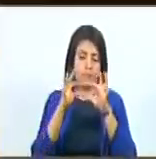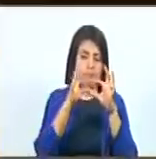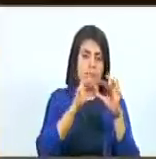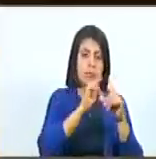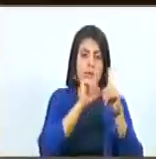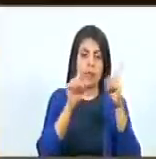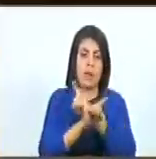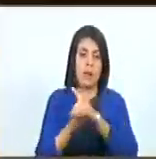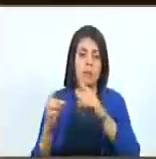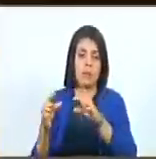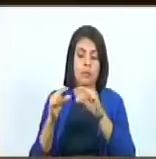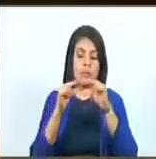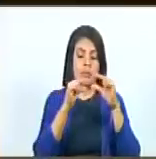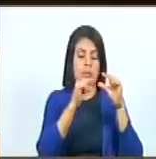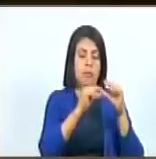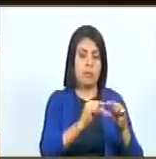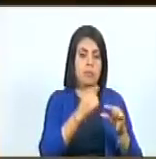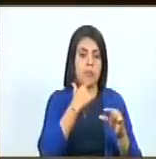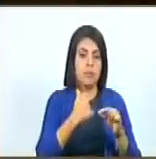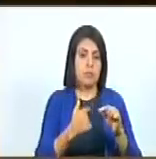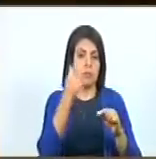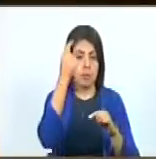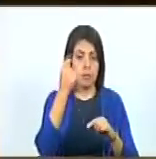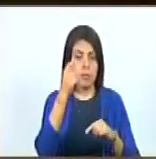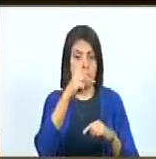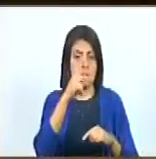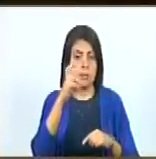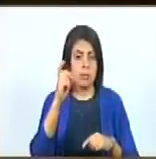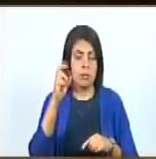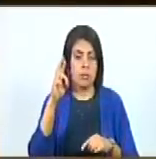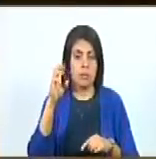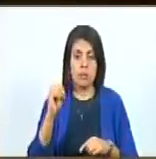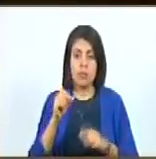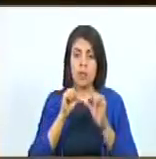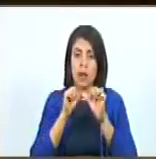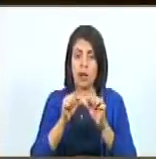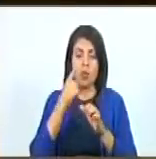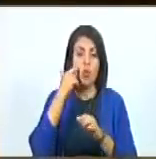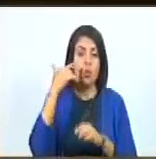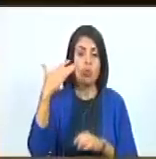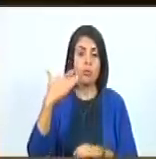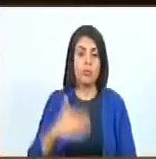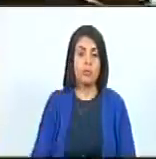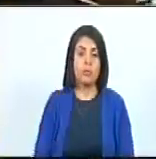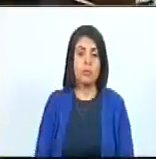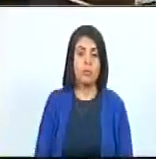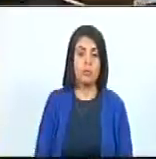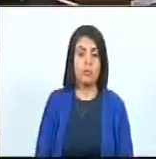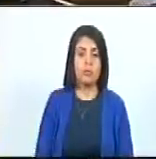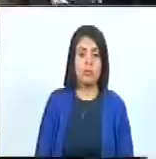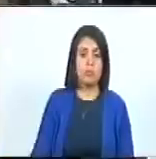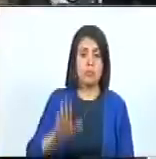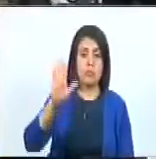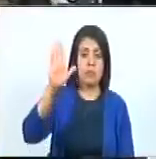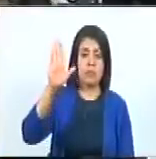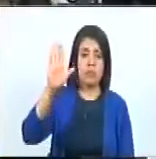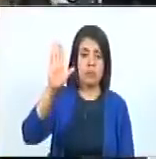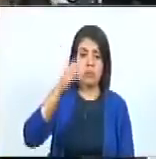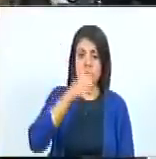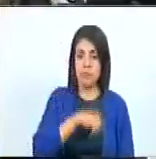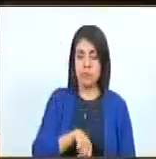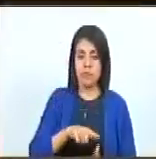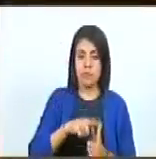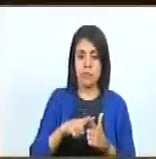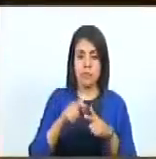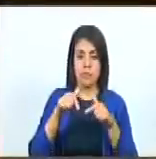modificación solicitada por el diputado Pedro Carreño, si van a se manifestar al comercial de costumbre, queda aprobado. Aprobado.